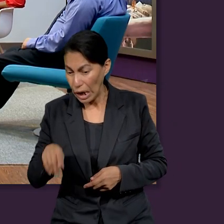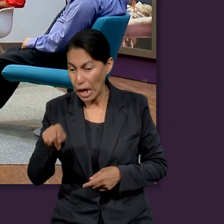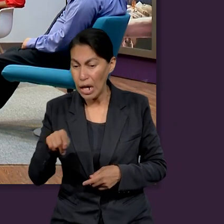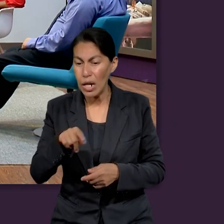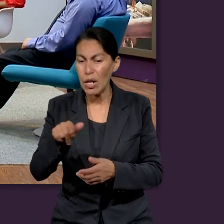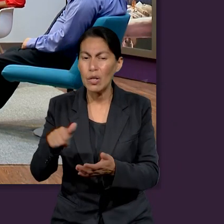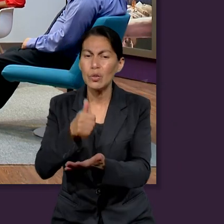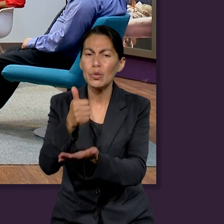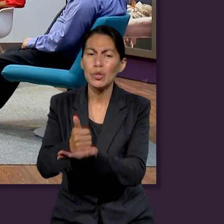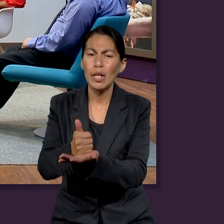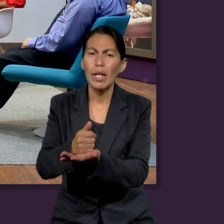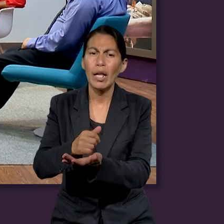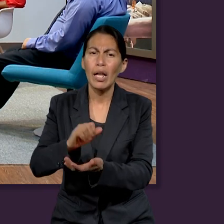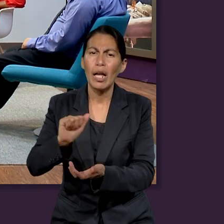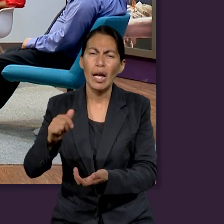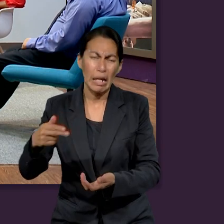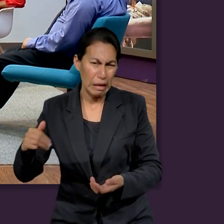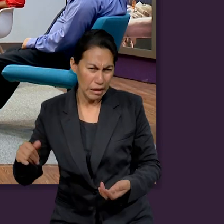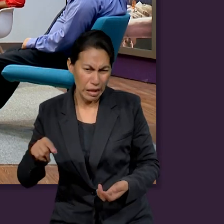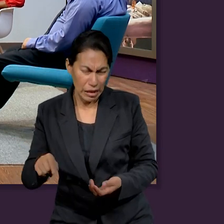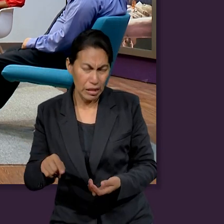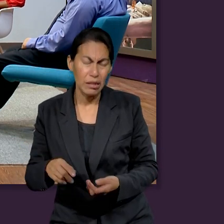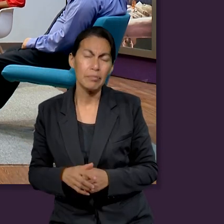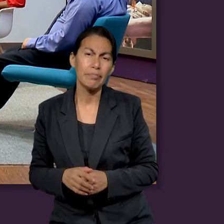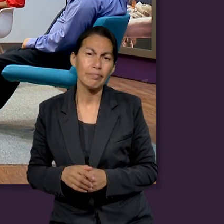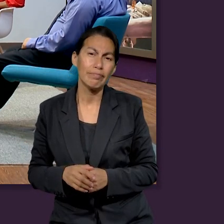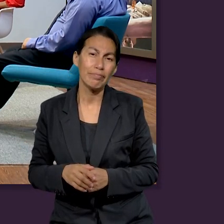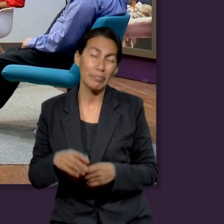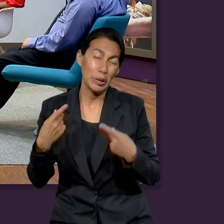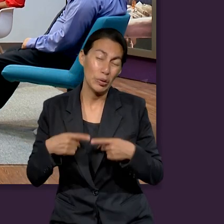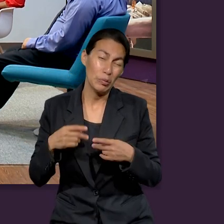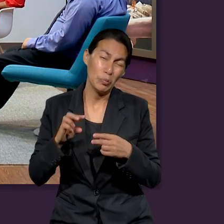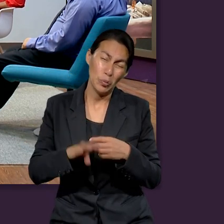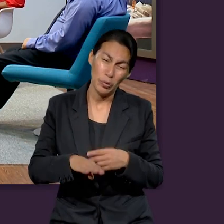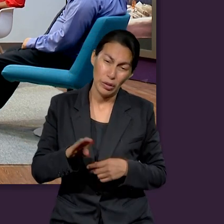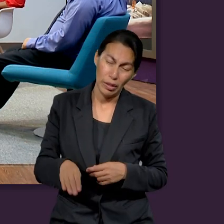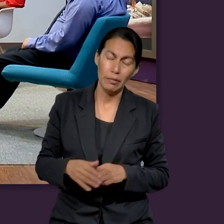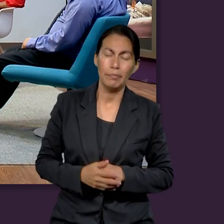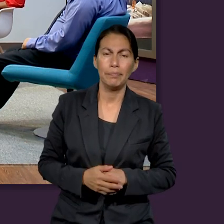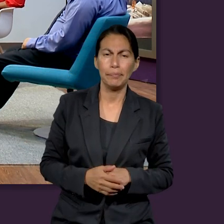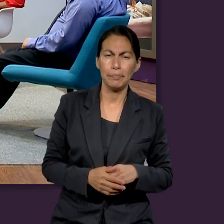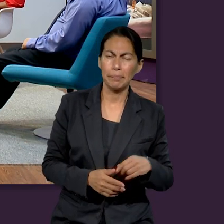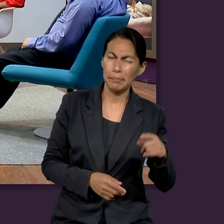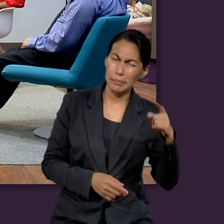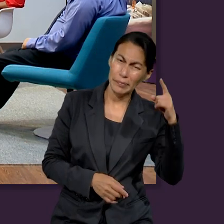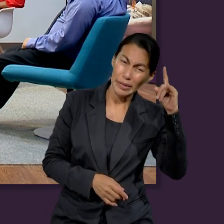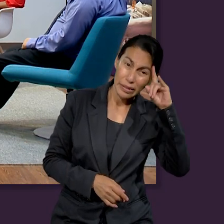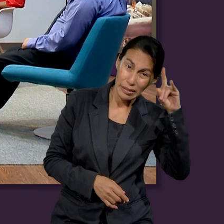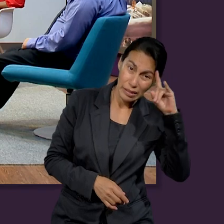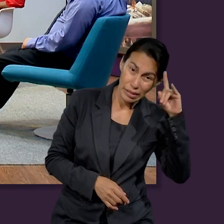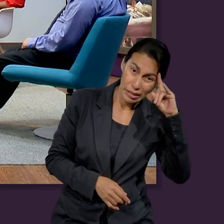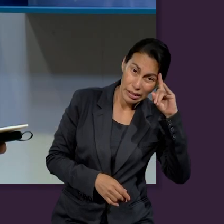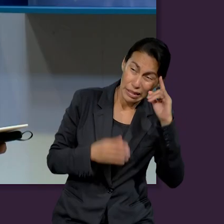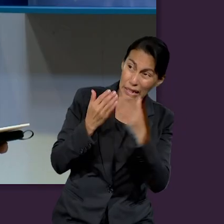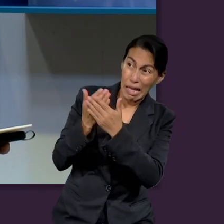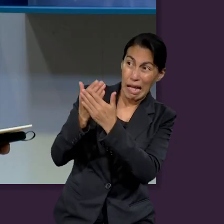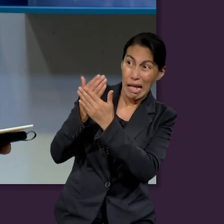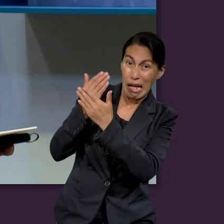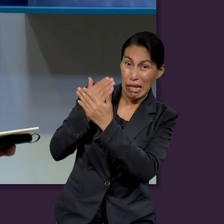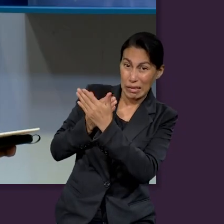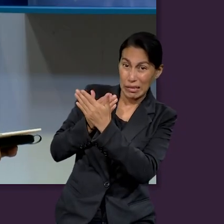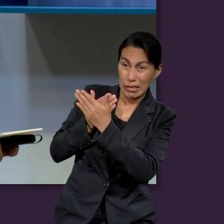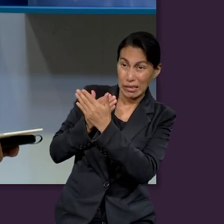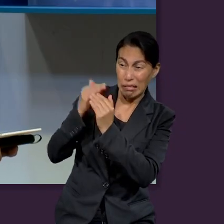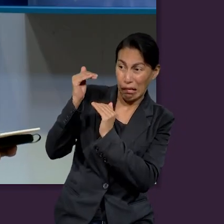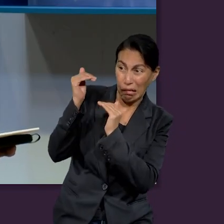ciudad de Hai. Es más, me voy a ir todavía más atrás. ¿Creen ustedes que Satanás meditó un poco acerca